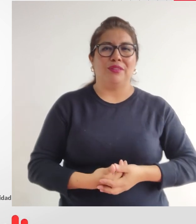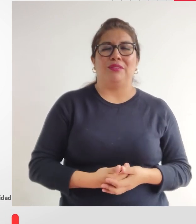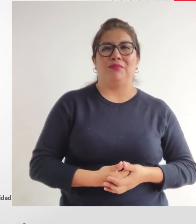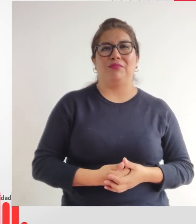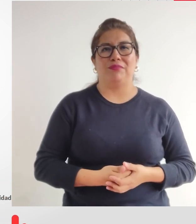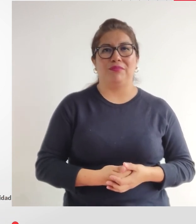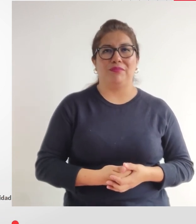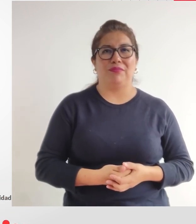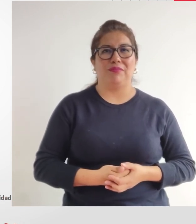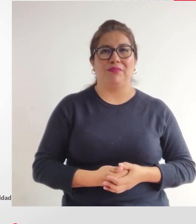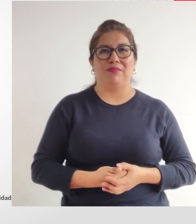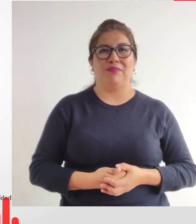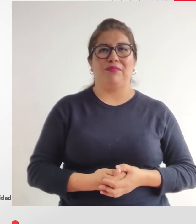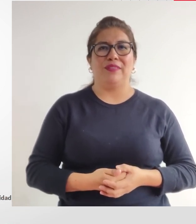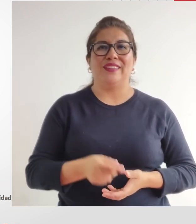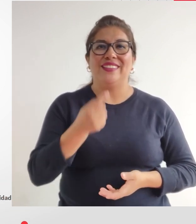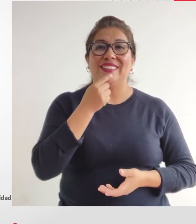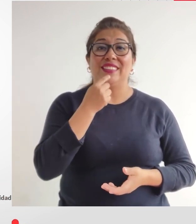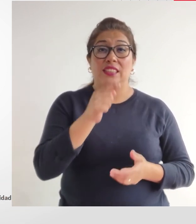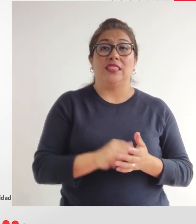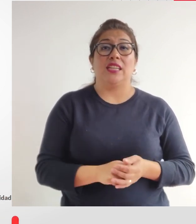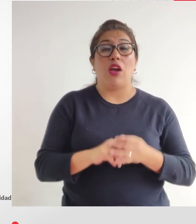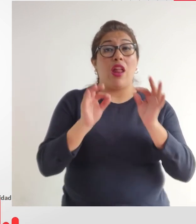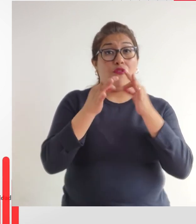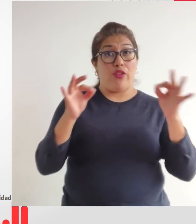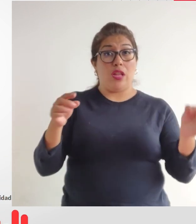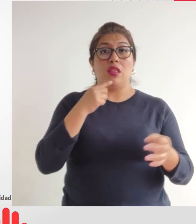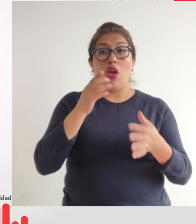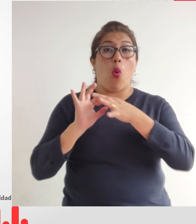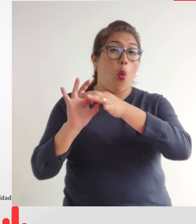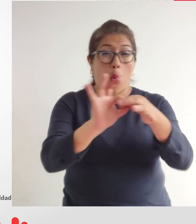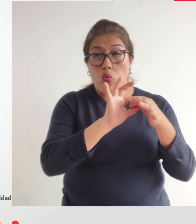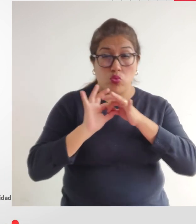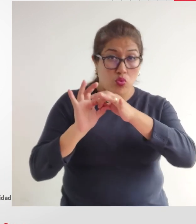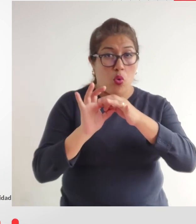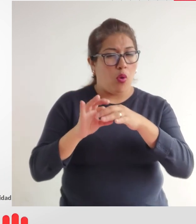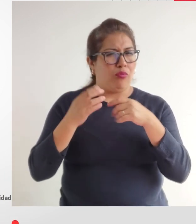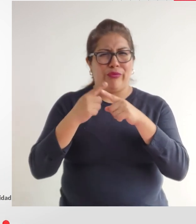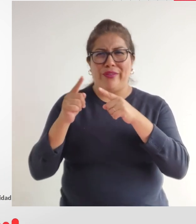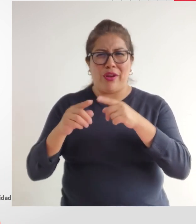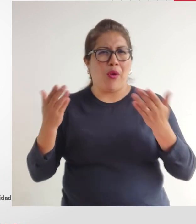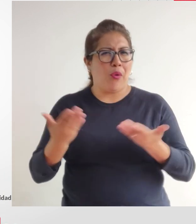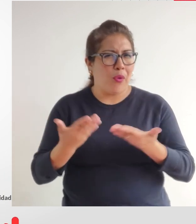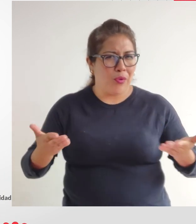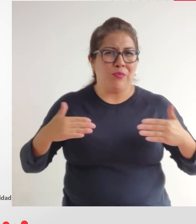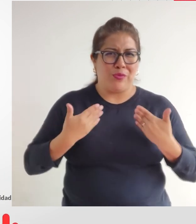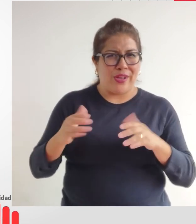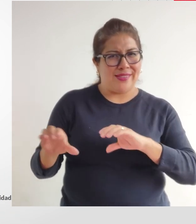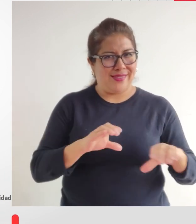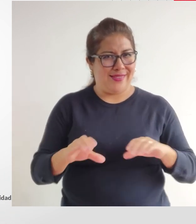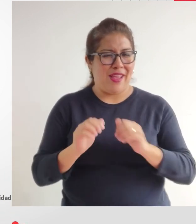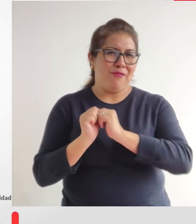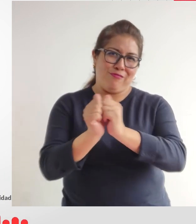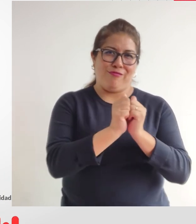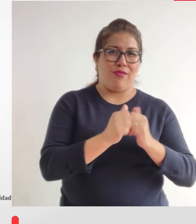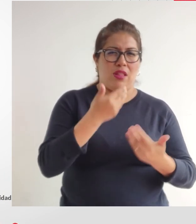esto como dice el refrán ¿no? unidos hacemos todo juntos y juntas podemos hacer